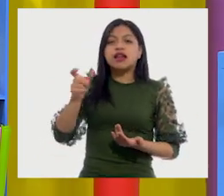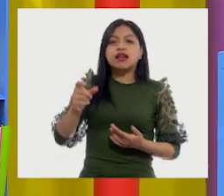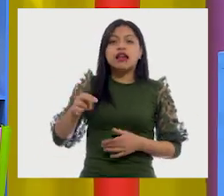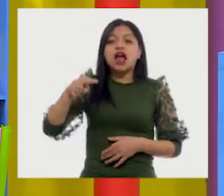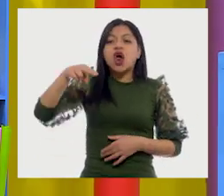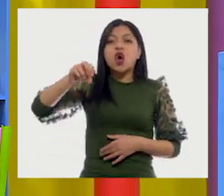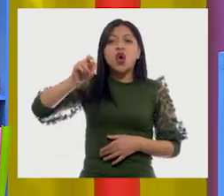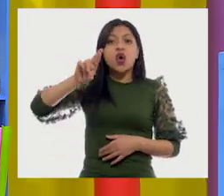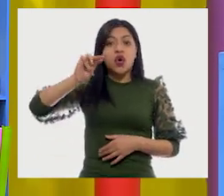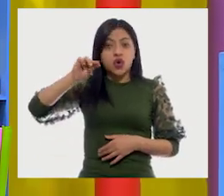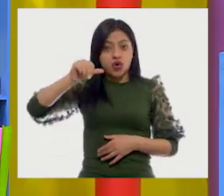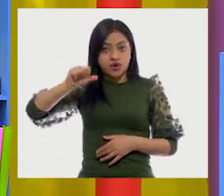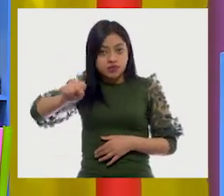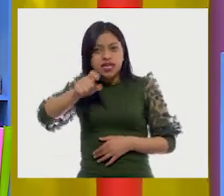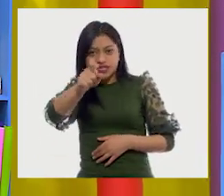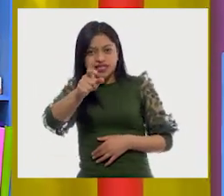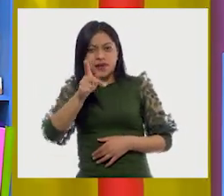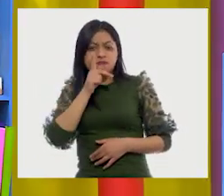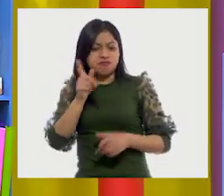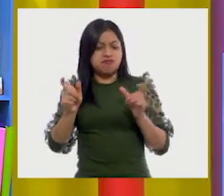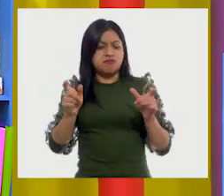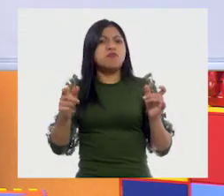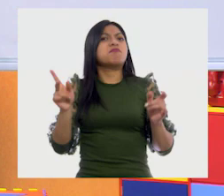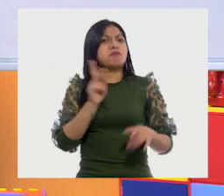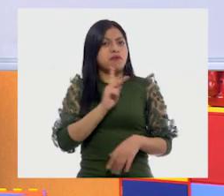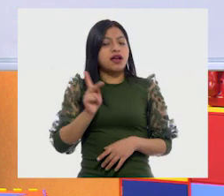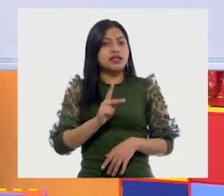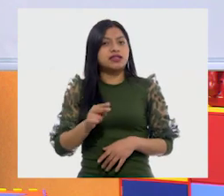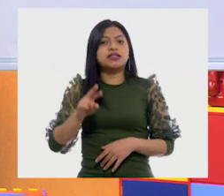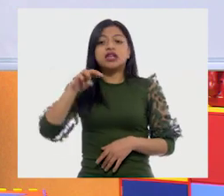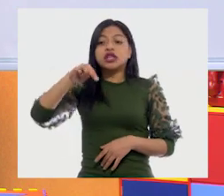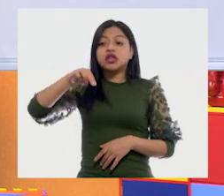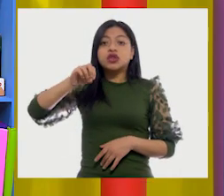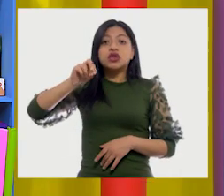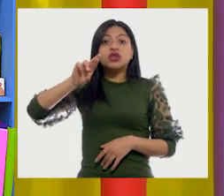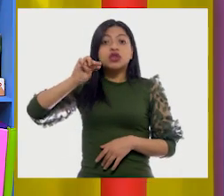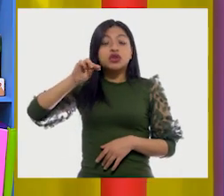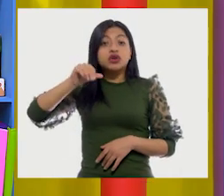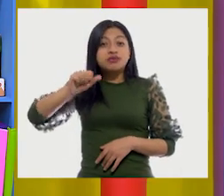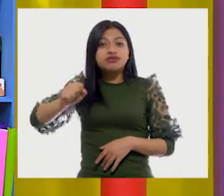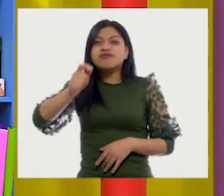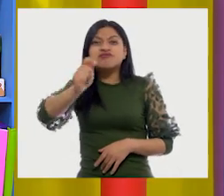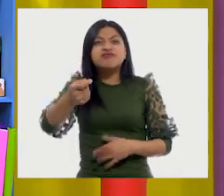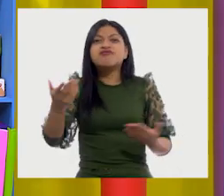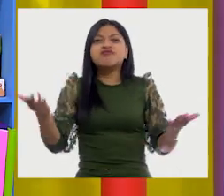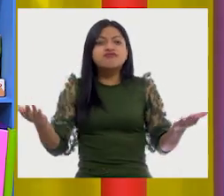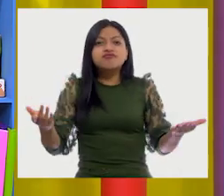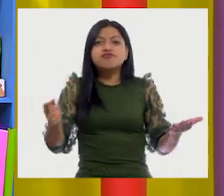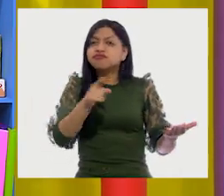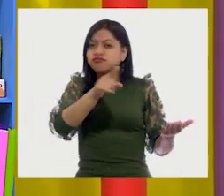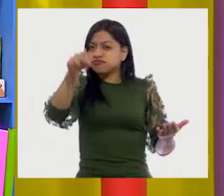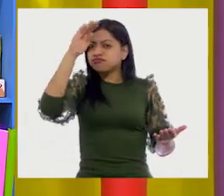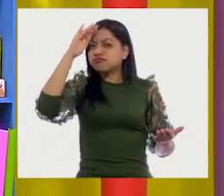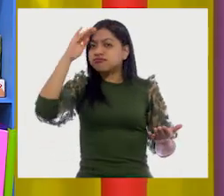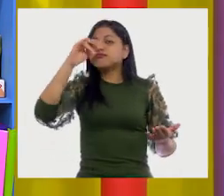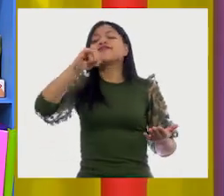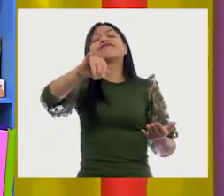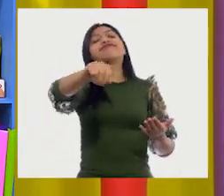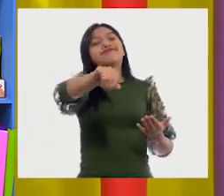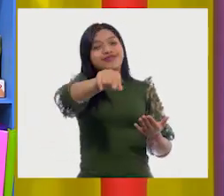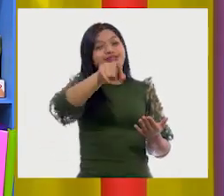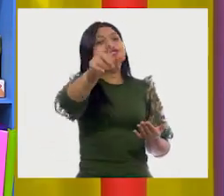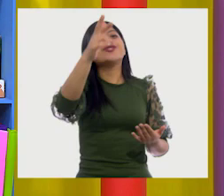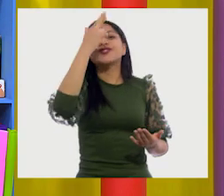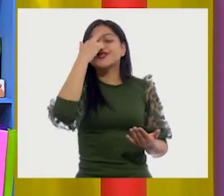Normas, dicen. Normas. Claro. ¿Y qué son las normas, niños? ¿Qué son las normas, niños? Niñas. Sí.